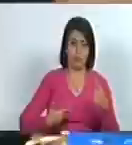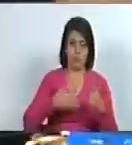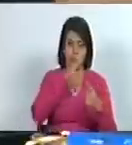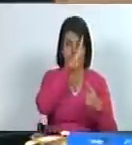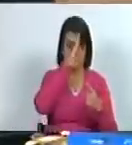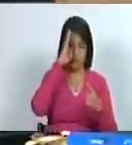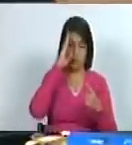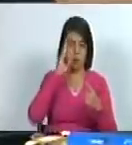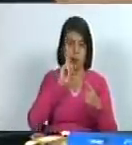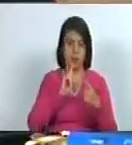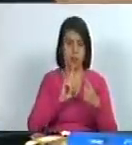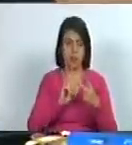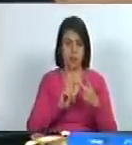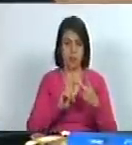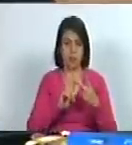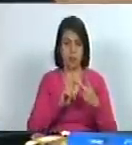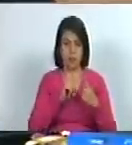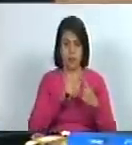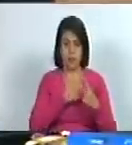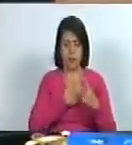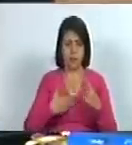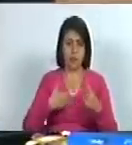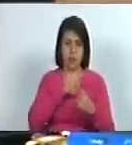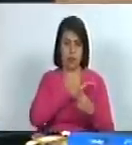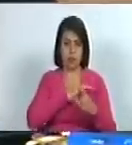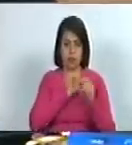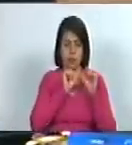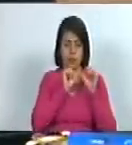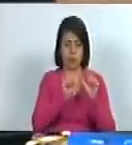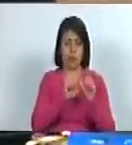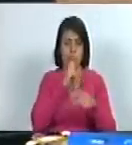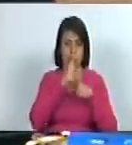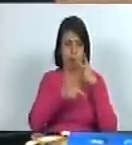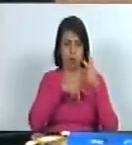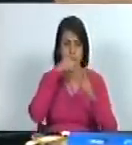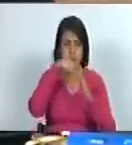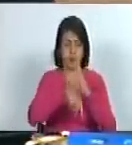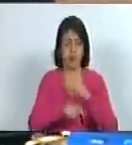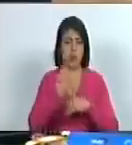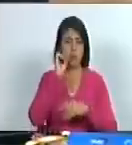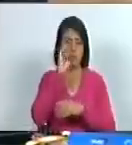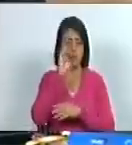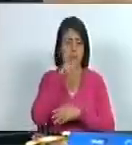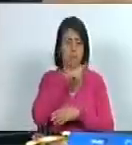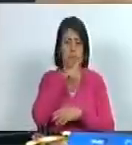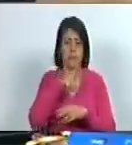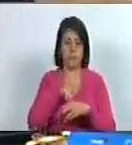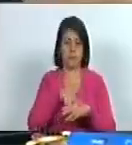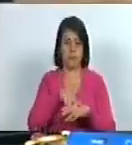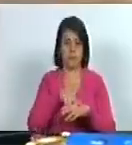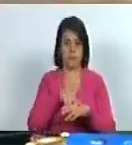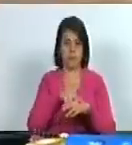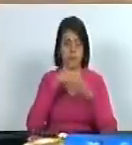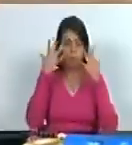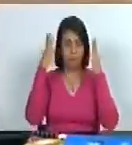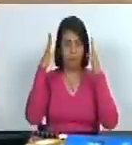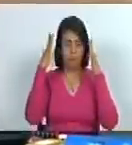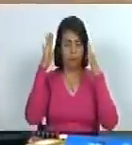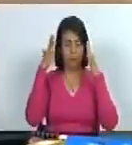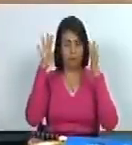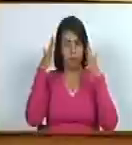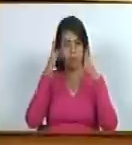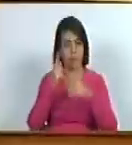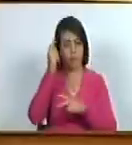Diosdado Cabello Rondón presidente de la comisión permanente de política interior de la asamblea nacional y las